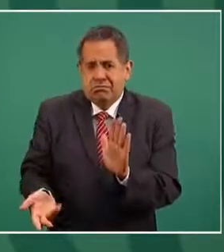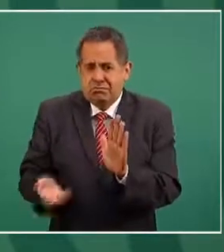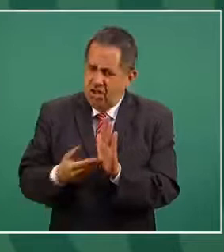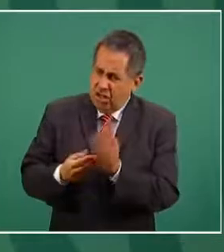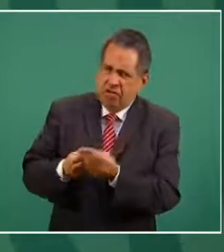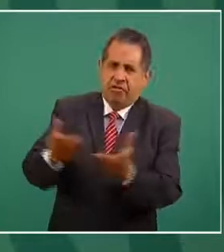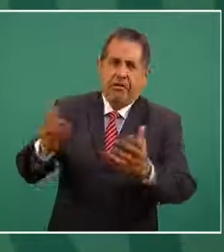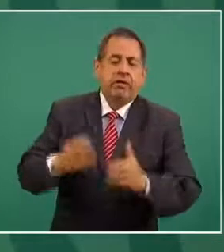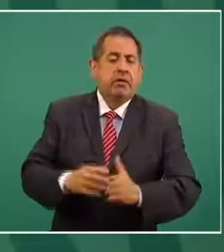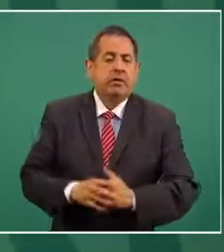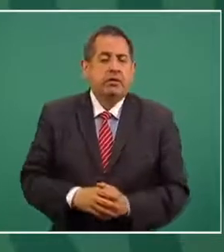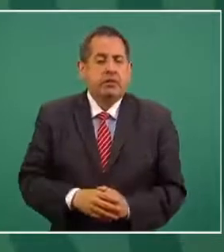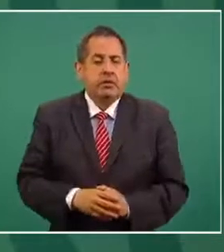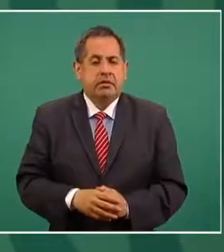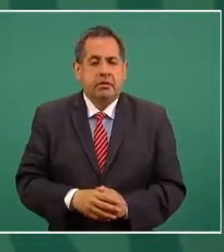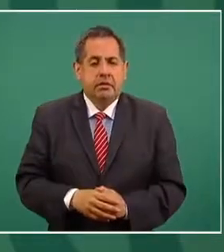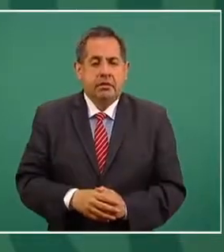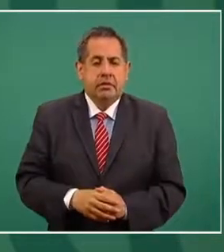Ofrecemos